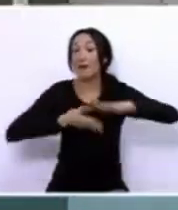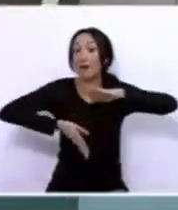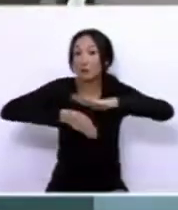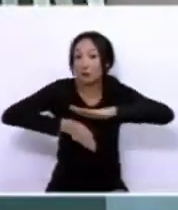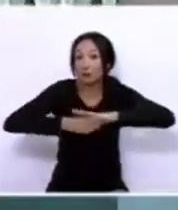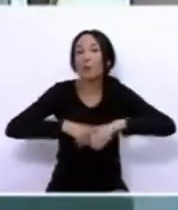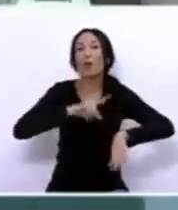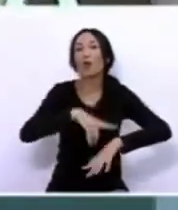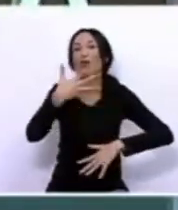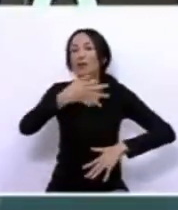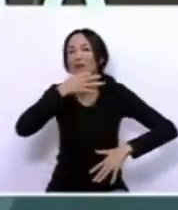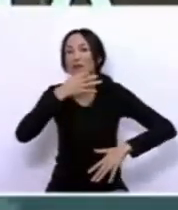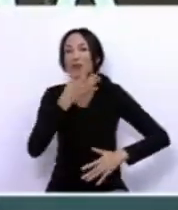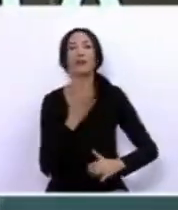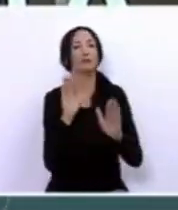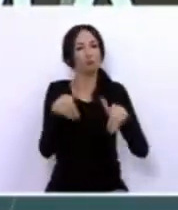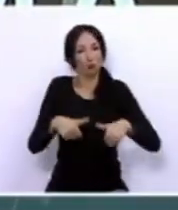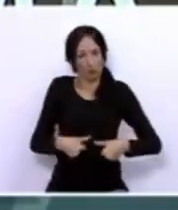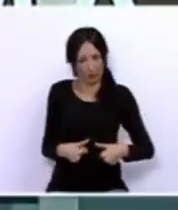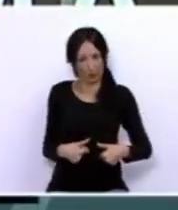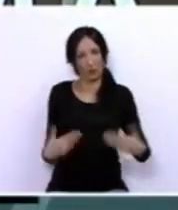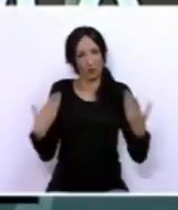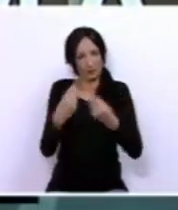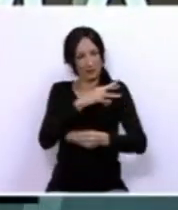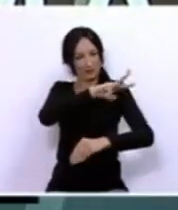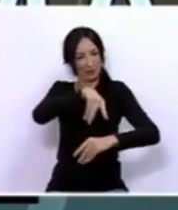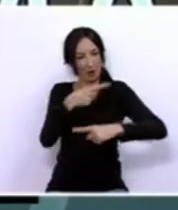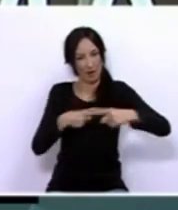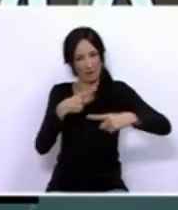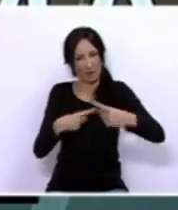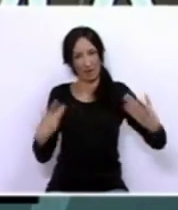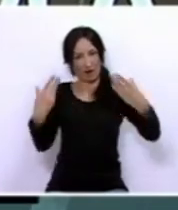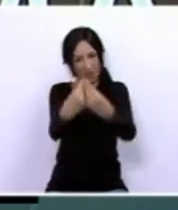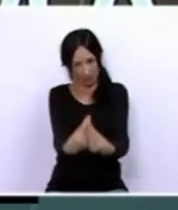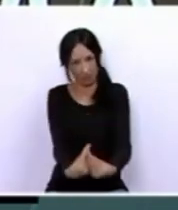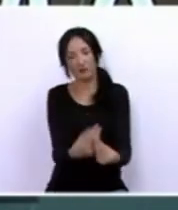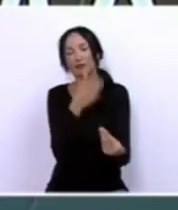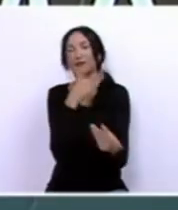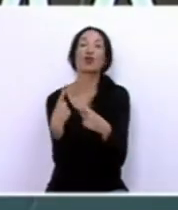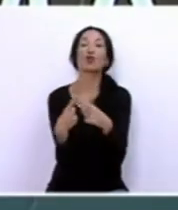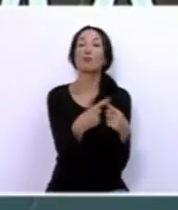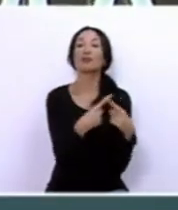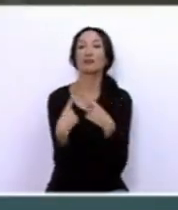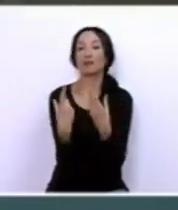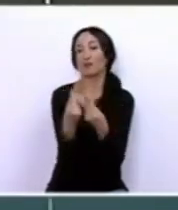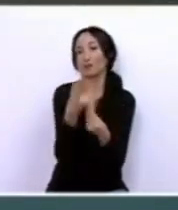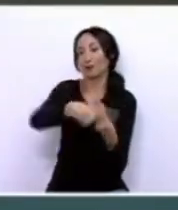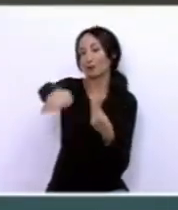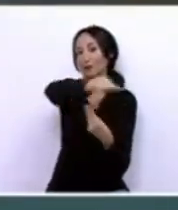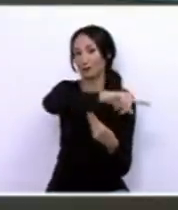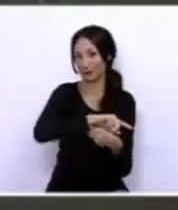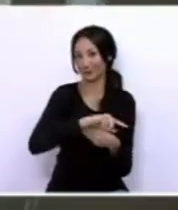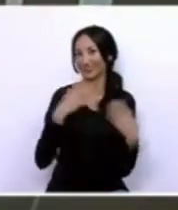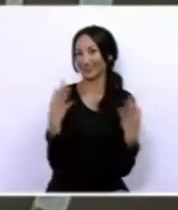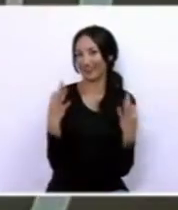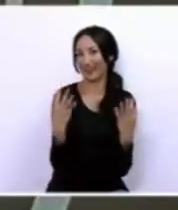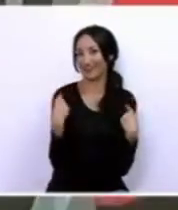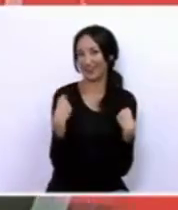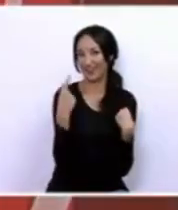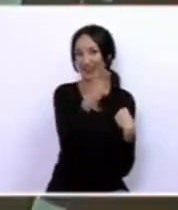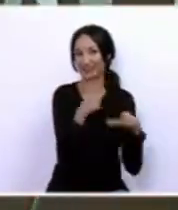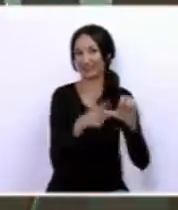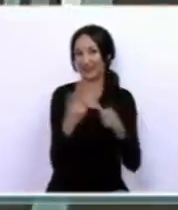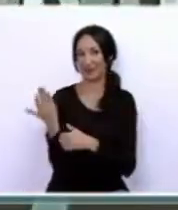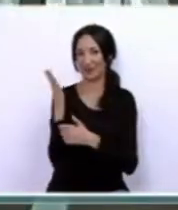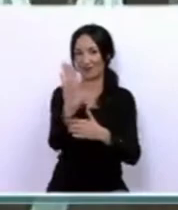tarde, estamos de nuevo aquí para acompañaros durante estas 3 horas y media en la que compartimos con vosotros la vida de los extremeños.